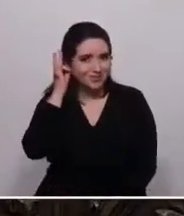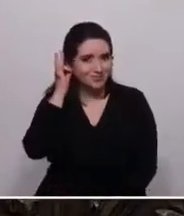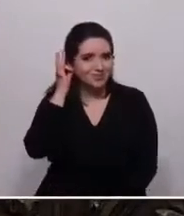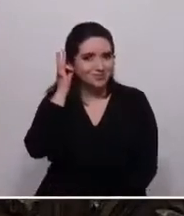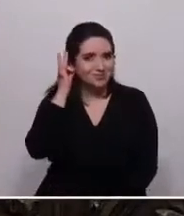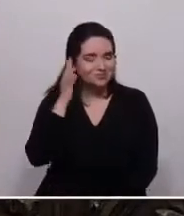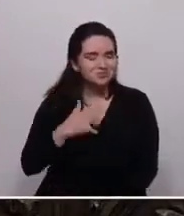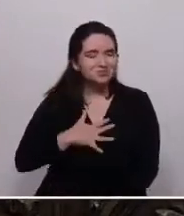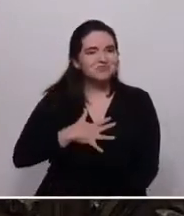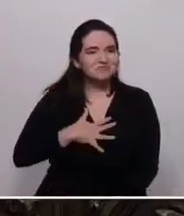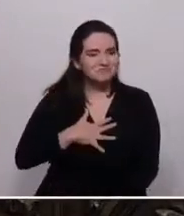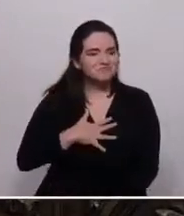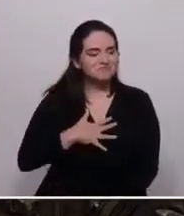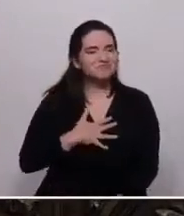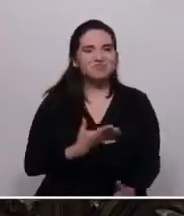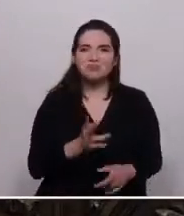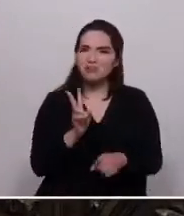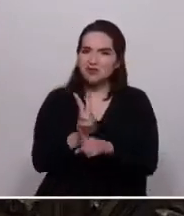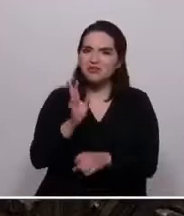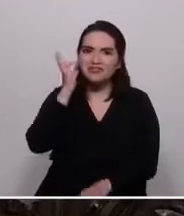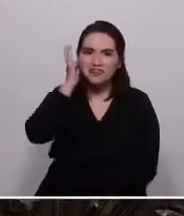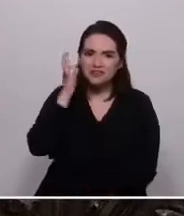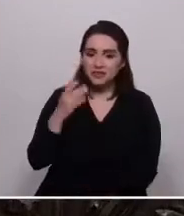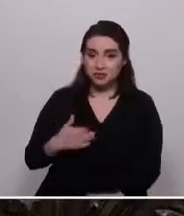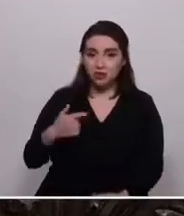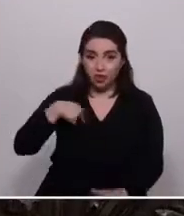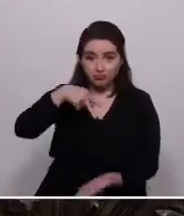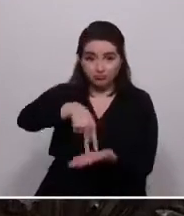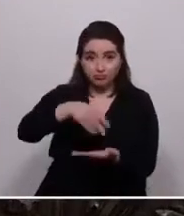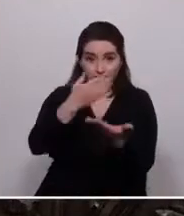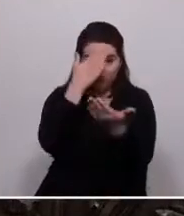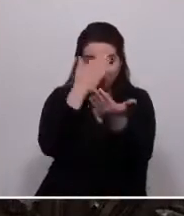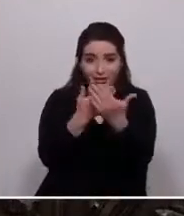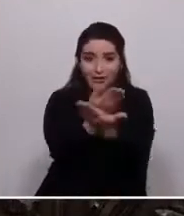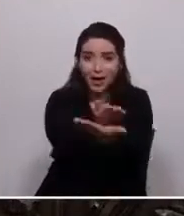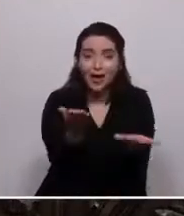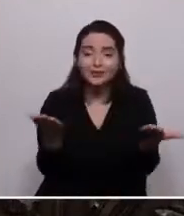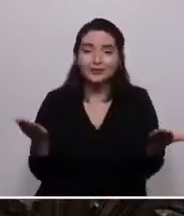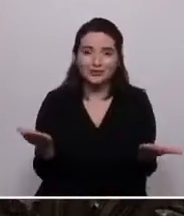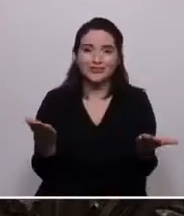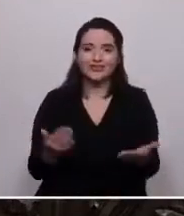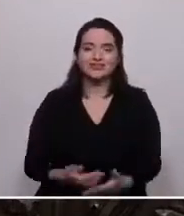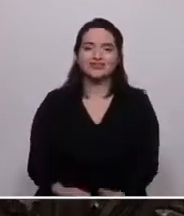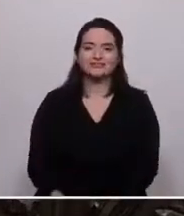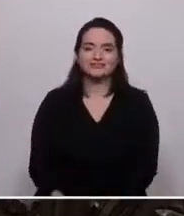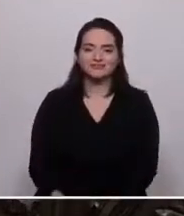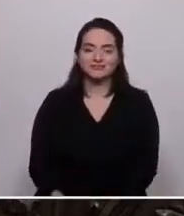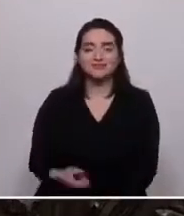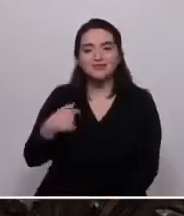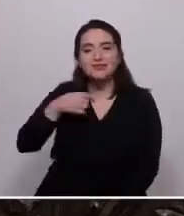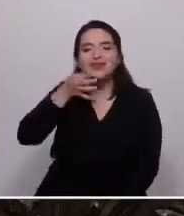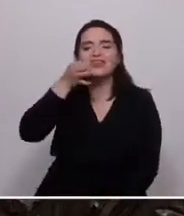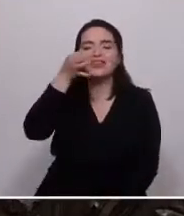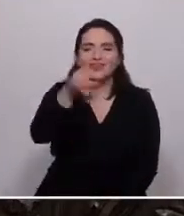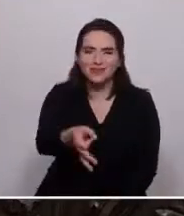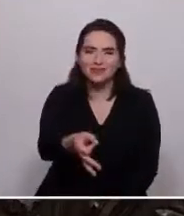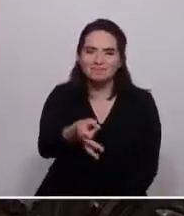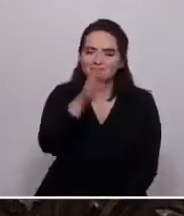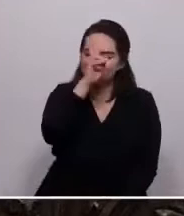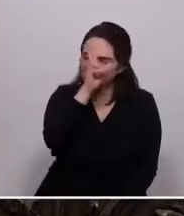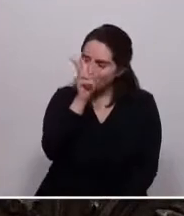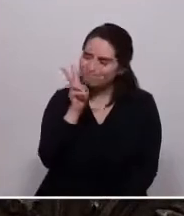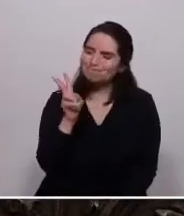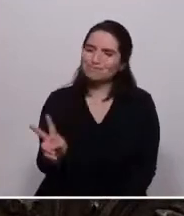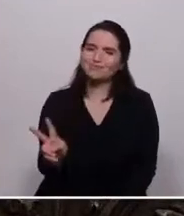inspiró a ser profesora y hoy frente a ustedes les menciono y le rindo homenaje